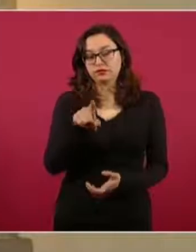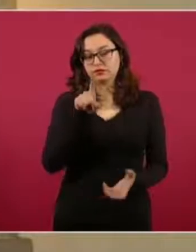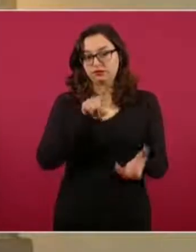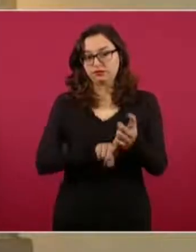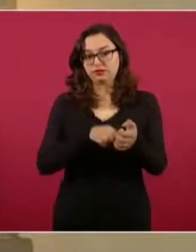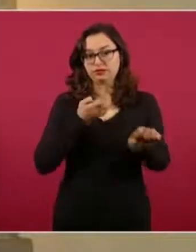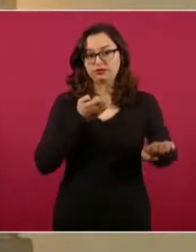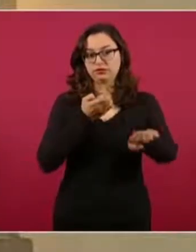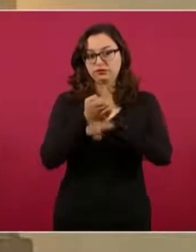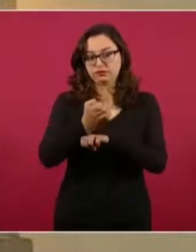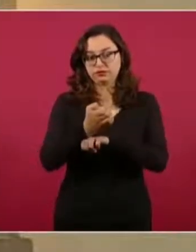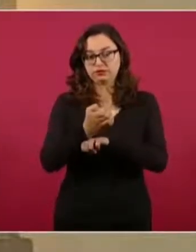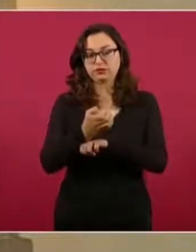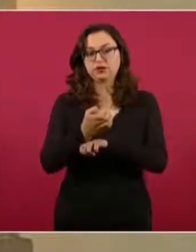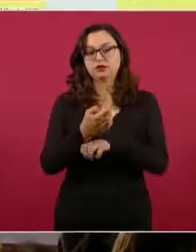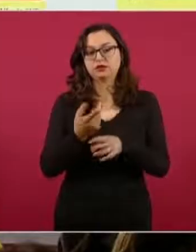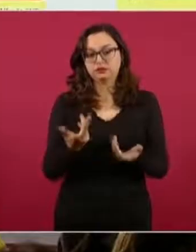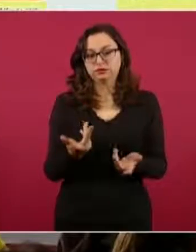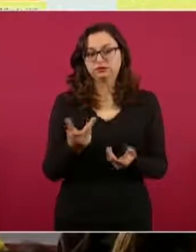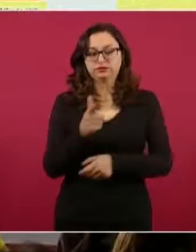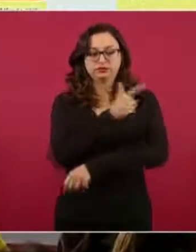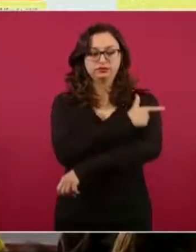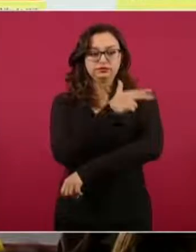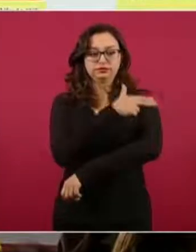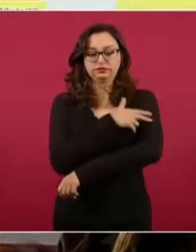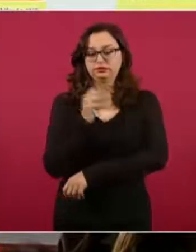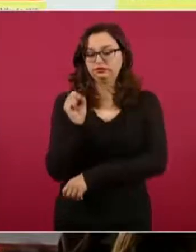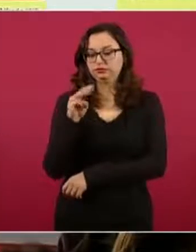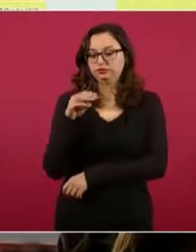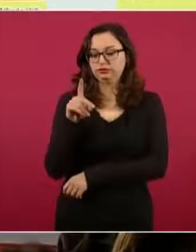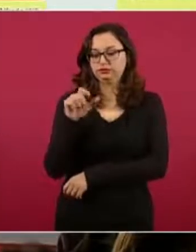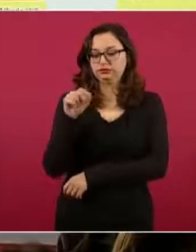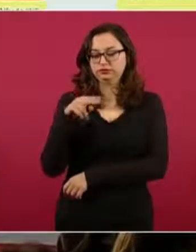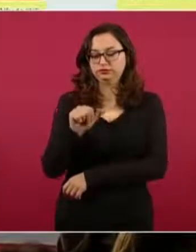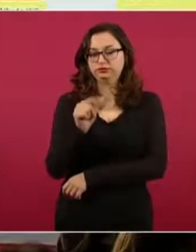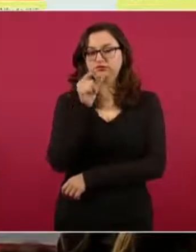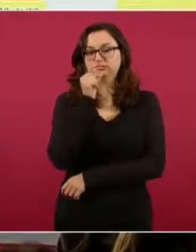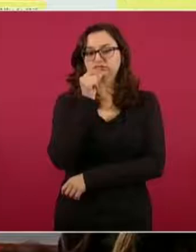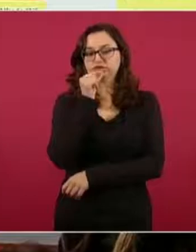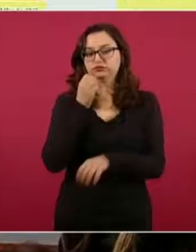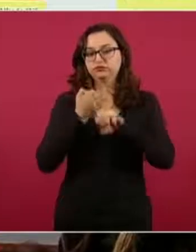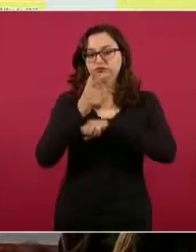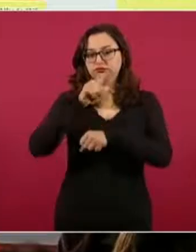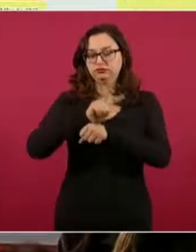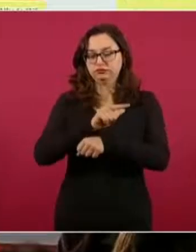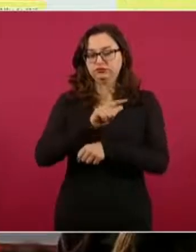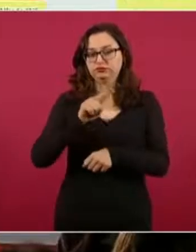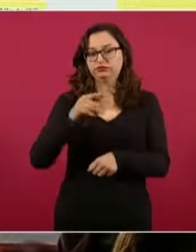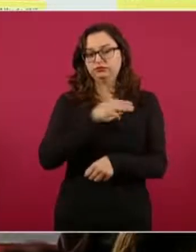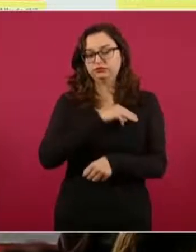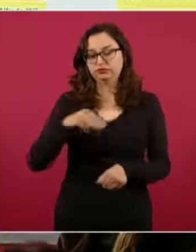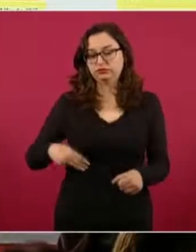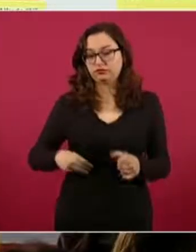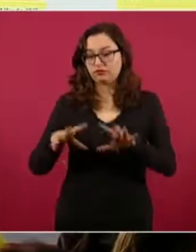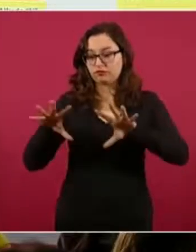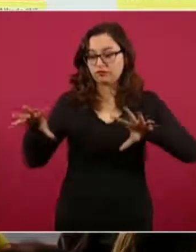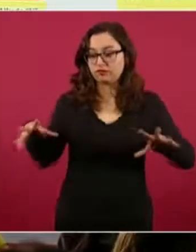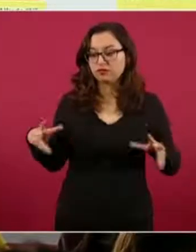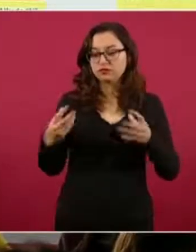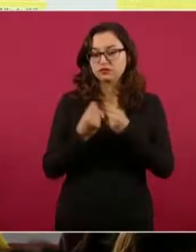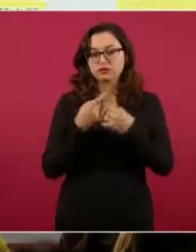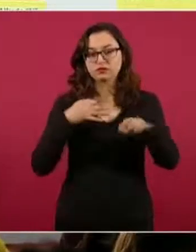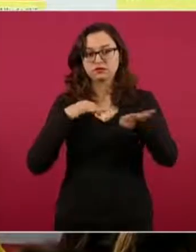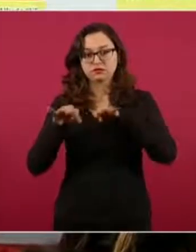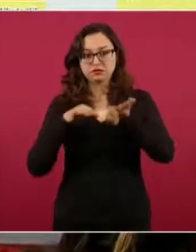Estado, una vez que las fuerzas federales se den a Guardia Nacional, la Policía Estatal y la Municipal pusieron a disposición de la